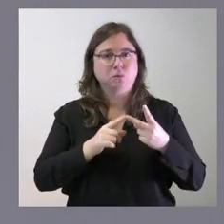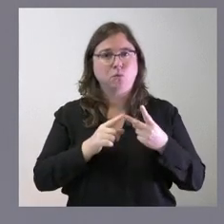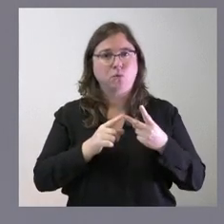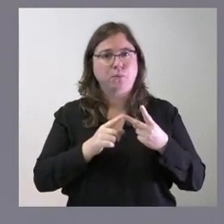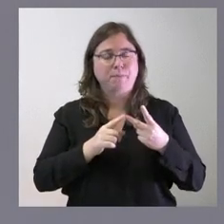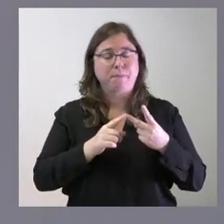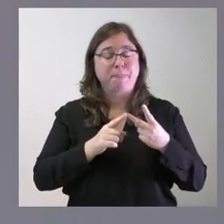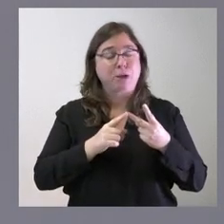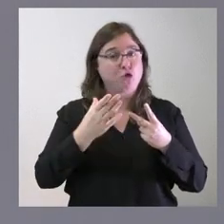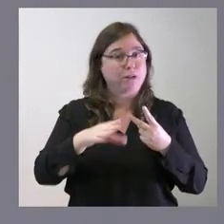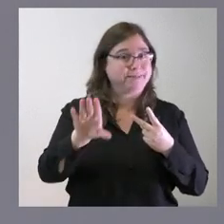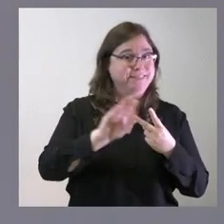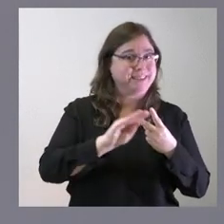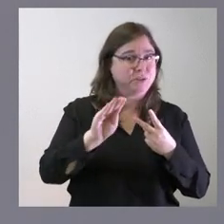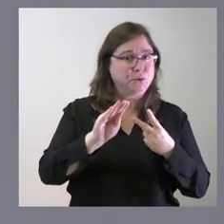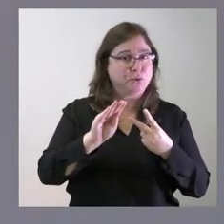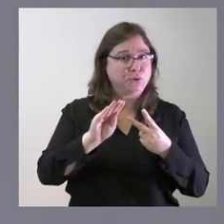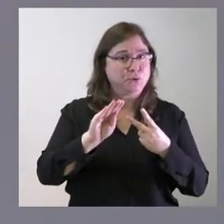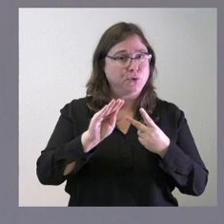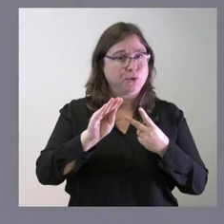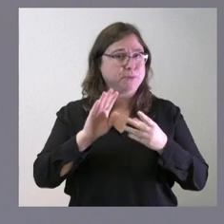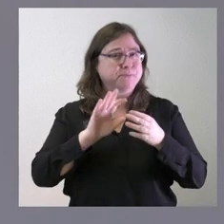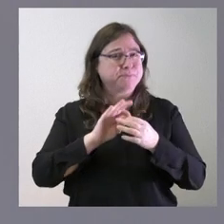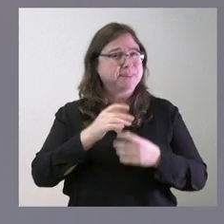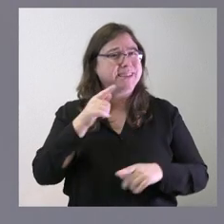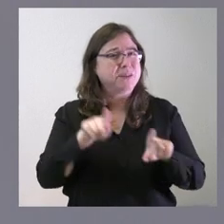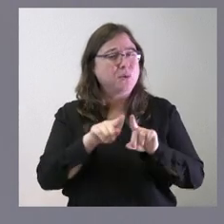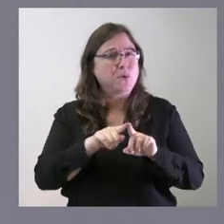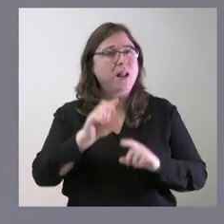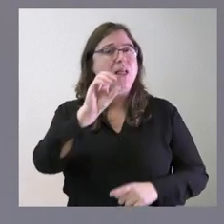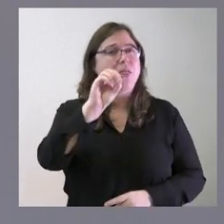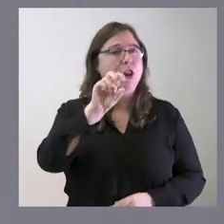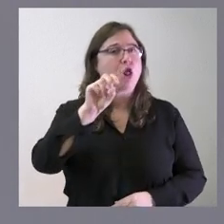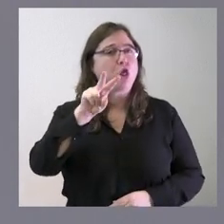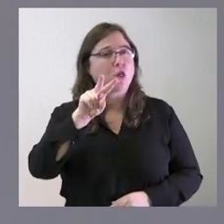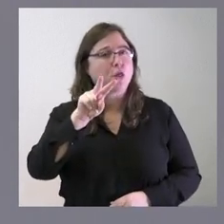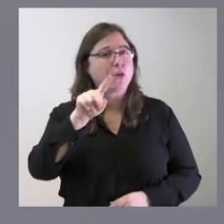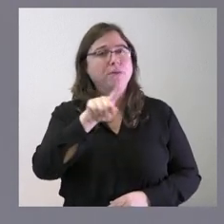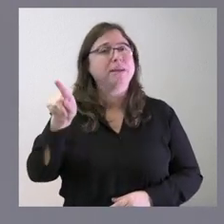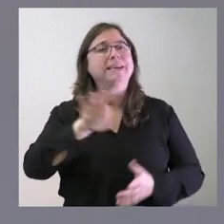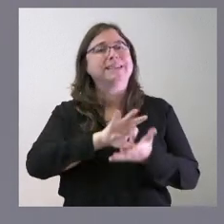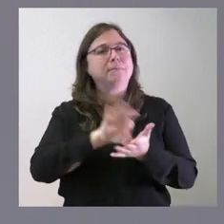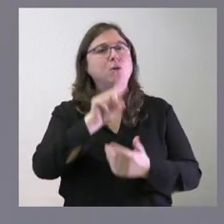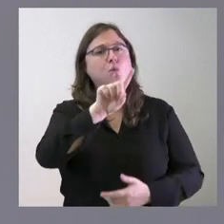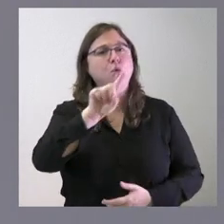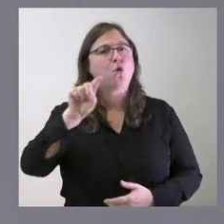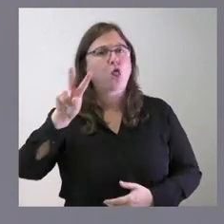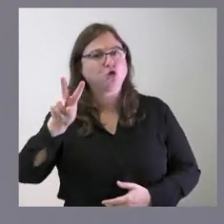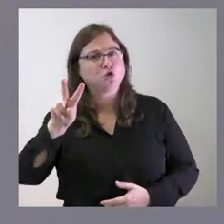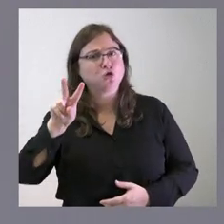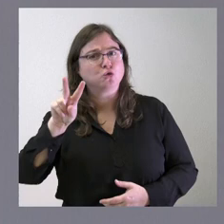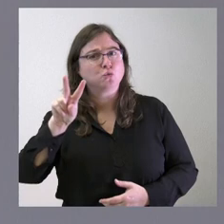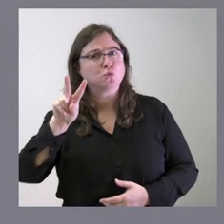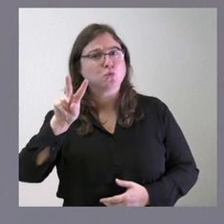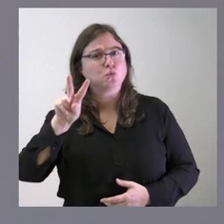interpreto esas palabras que se quería referir quizá no al 012 sino al servicio del 112 que